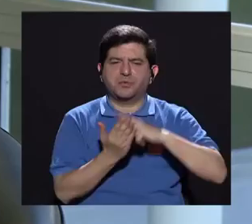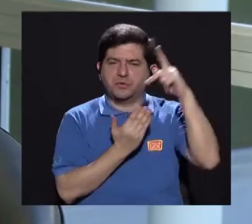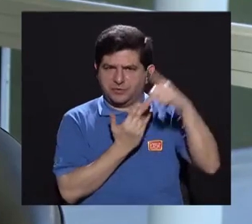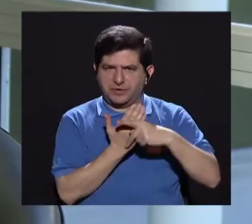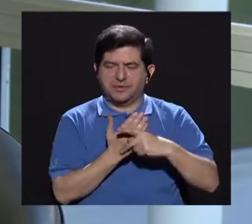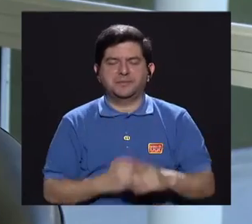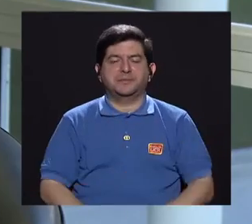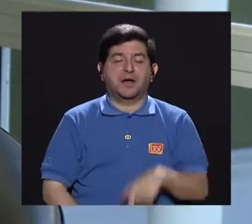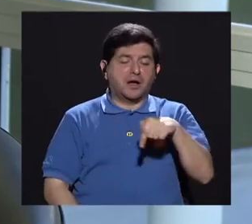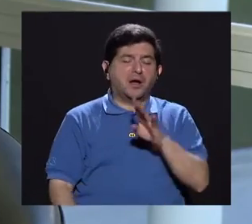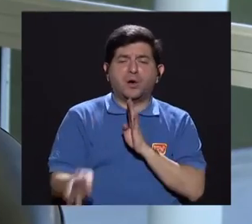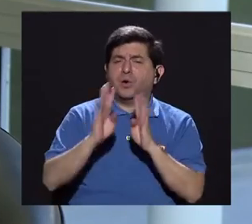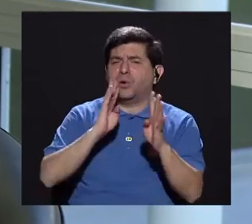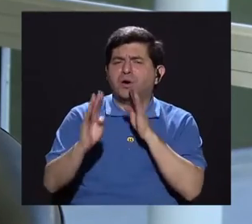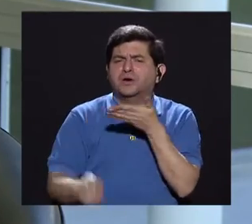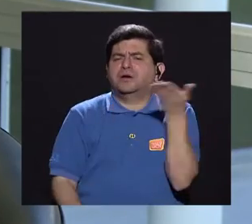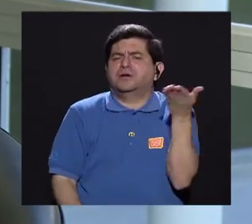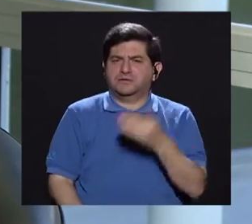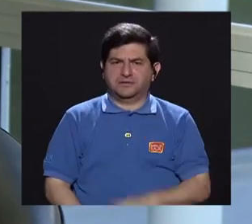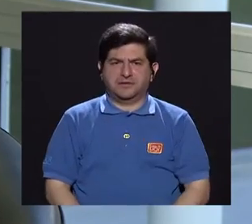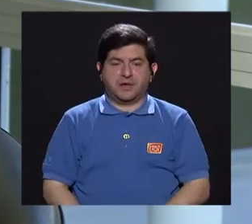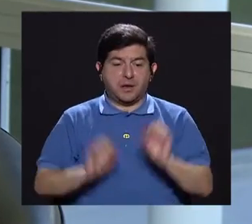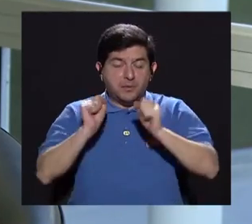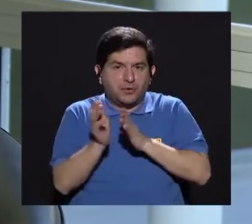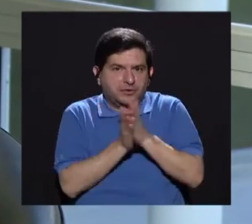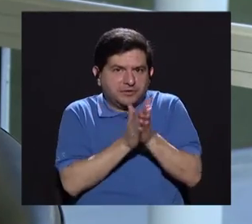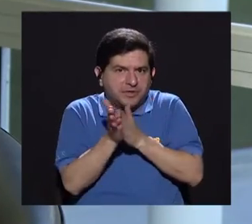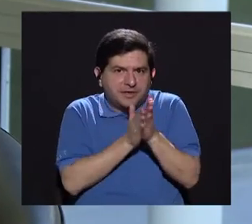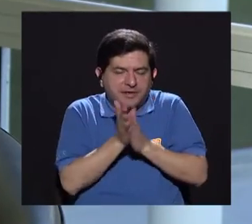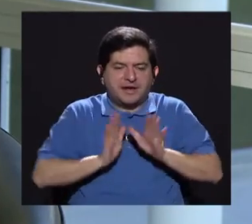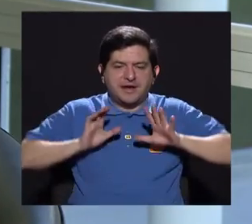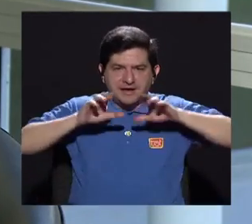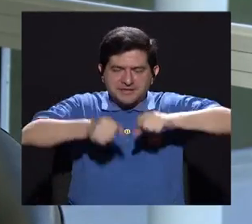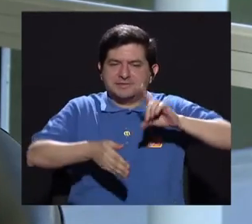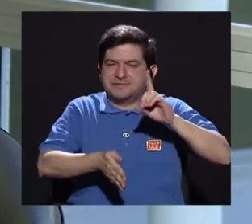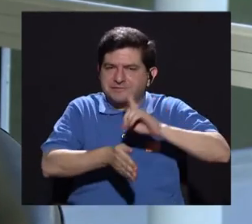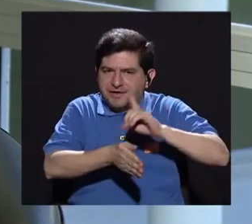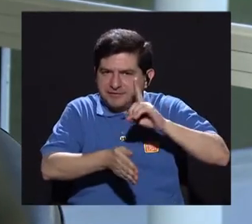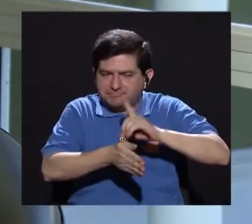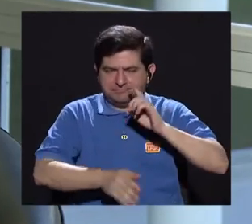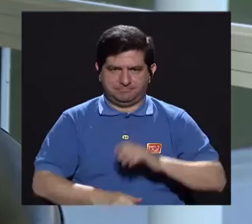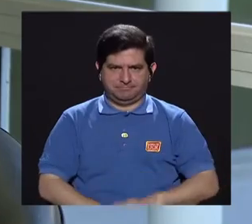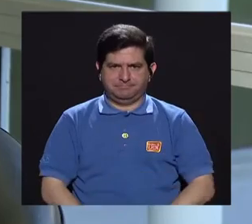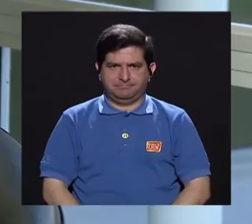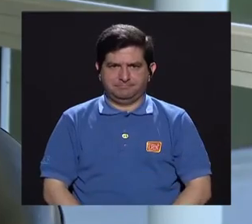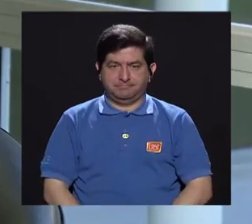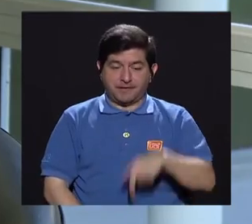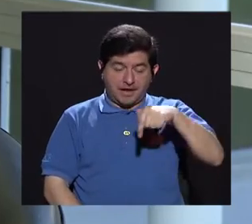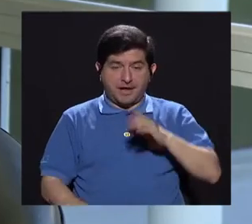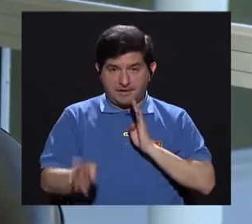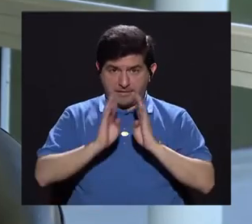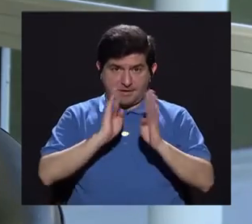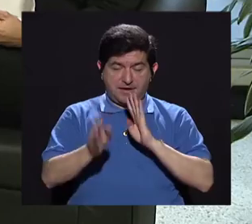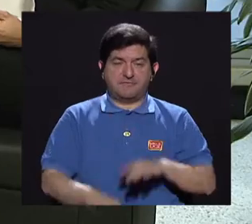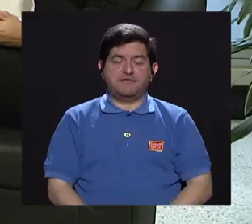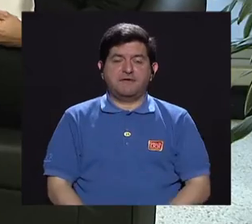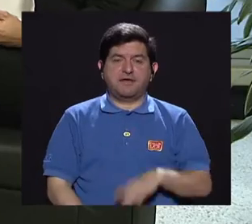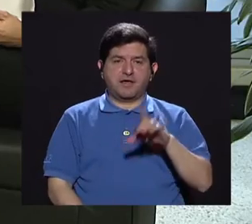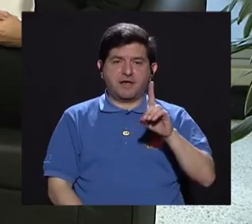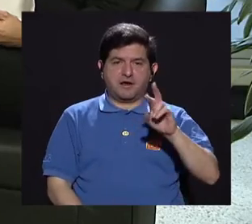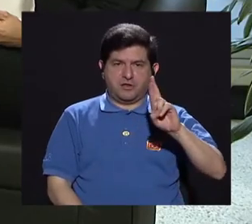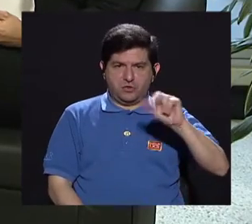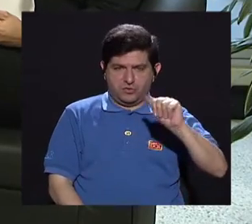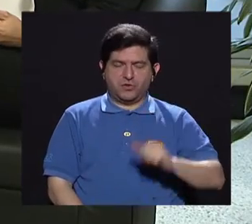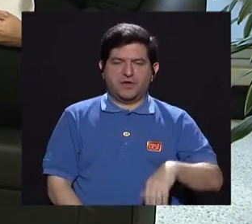hoy estamos hablando acerca de cómo sacar provecho de la cita médica. Y para esto estamos conversando con la doctora